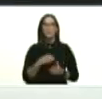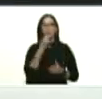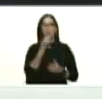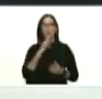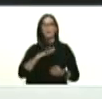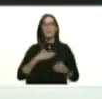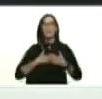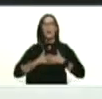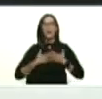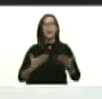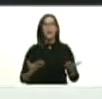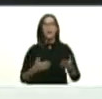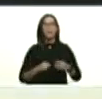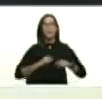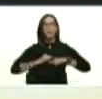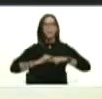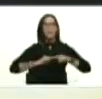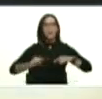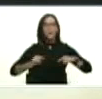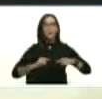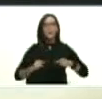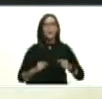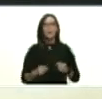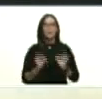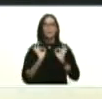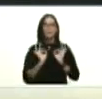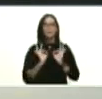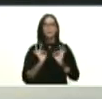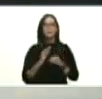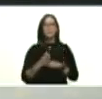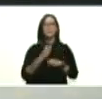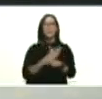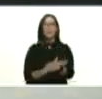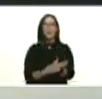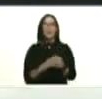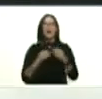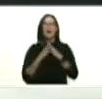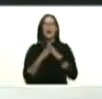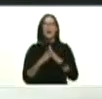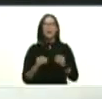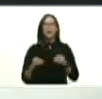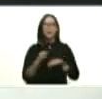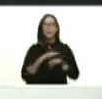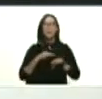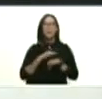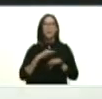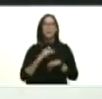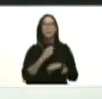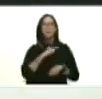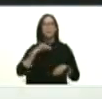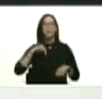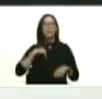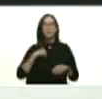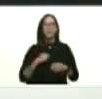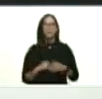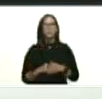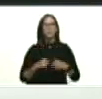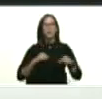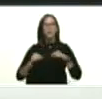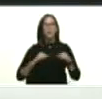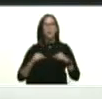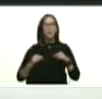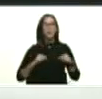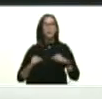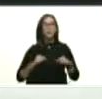precisa con mucha anticipación que usted emanó a todos los ministerios nosotros en coordinación